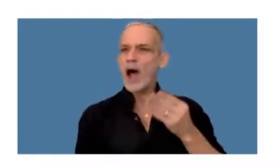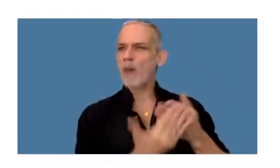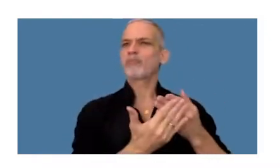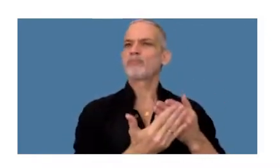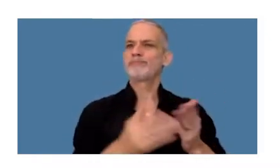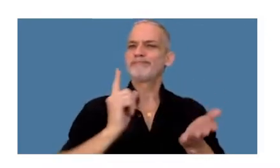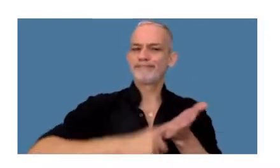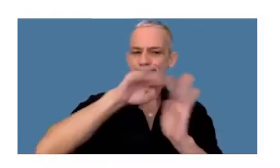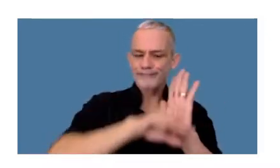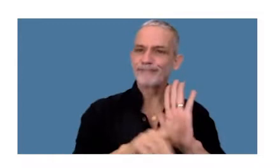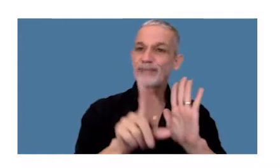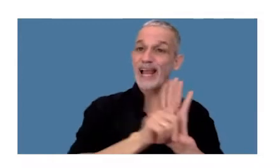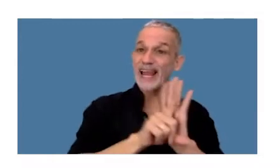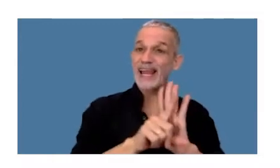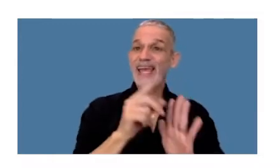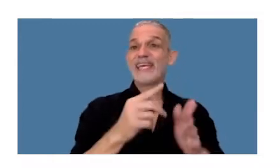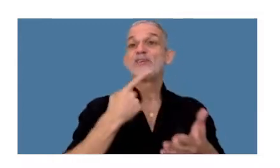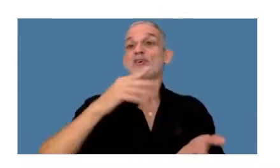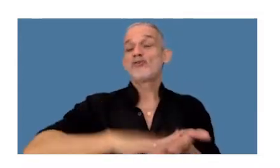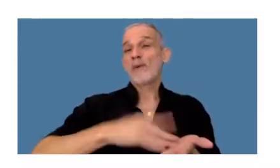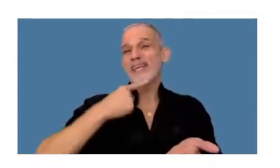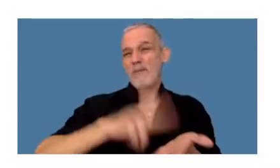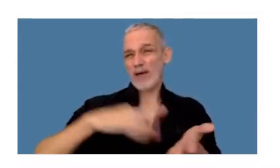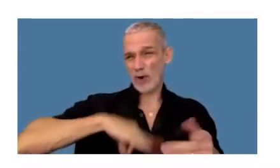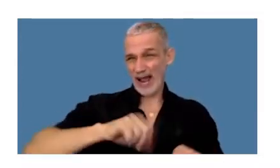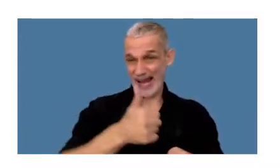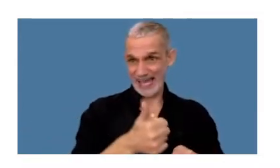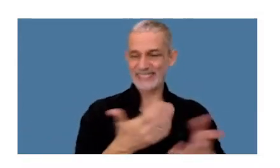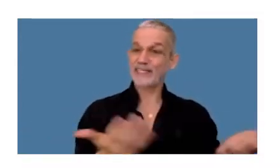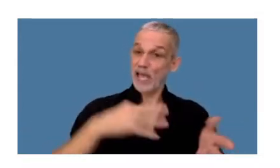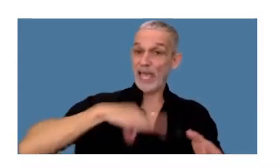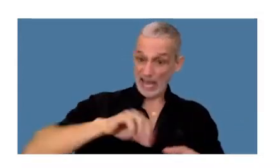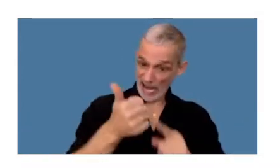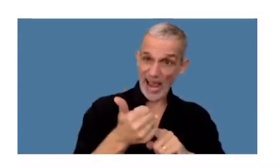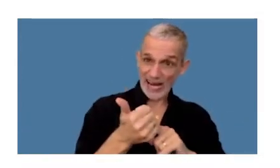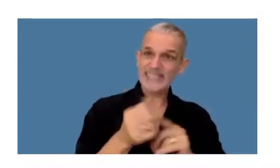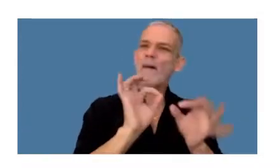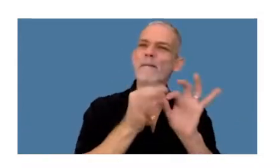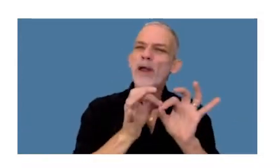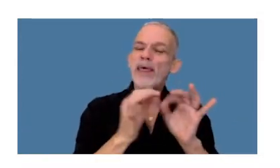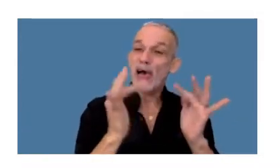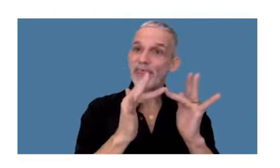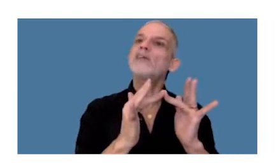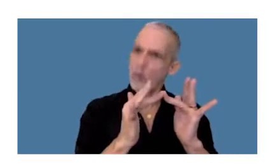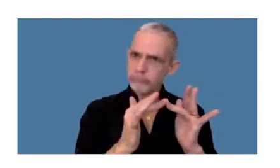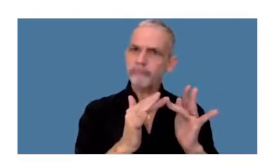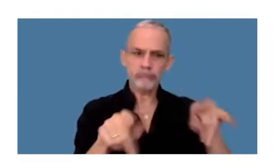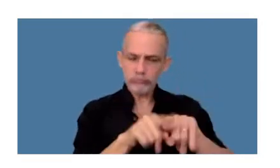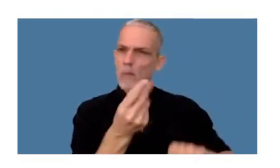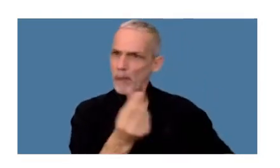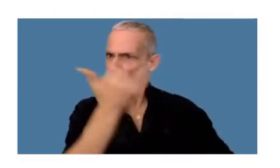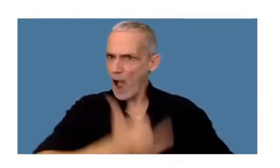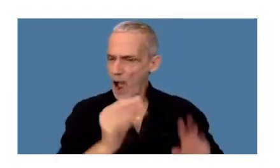disposiciones legales y reglamentarias de la ley de impuestos a las ganancias y en ganancias las monedas digitales son tratadas como activos